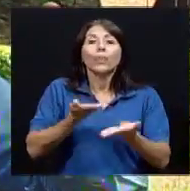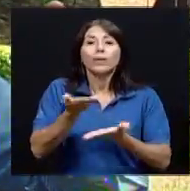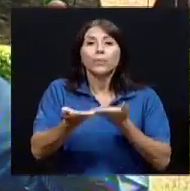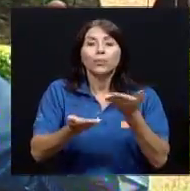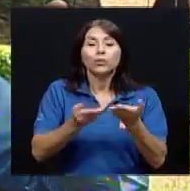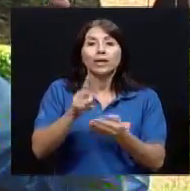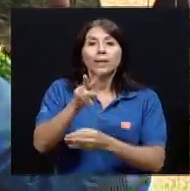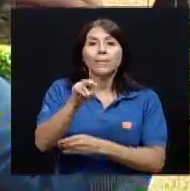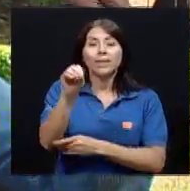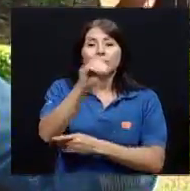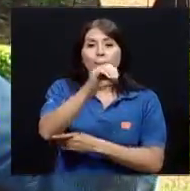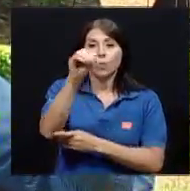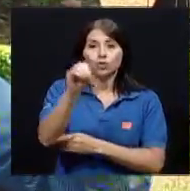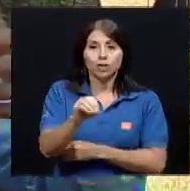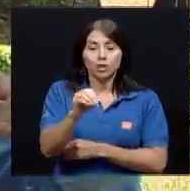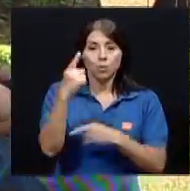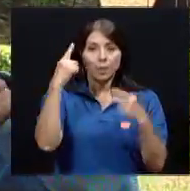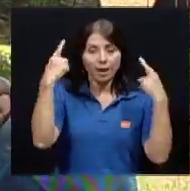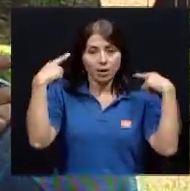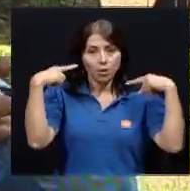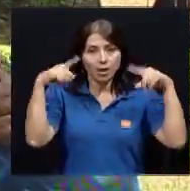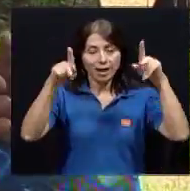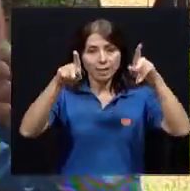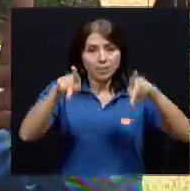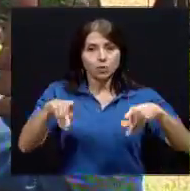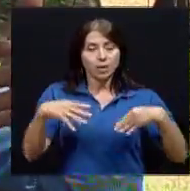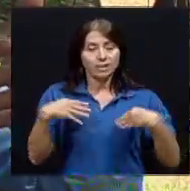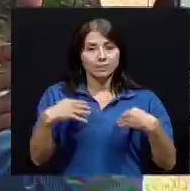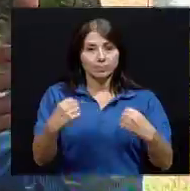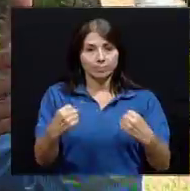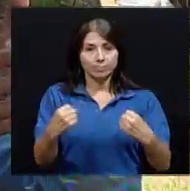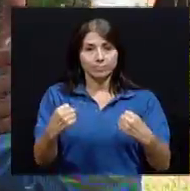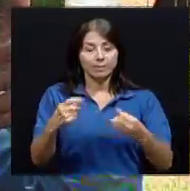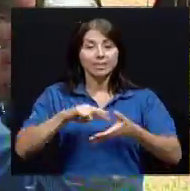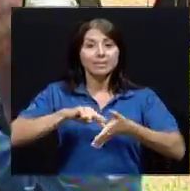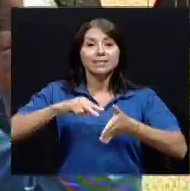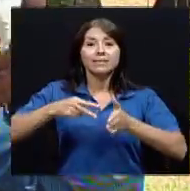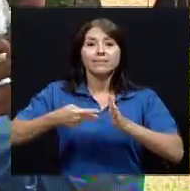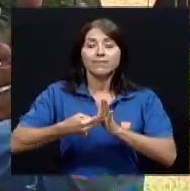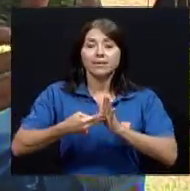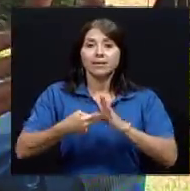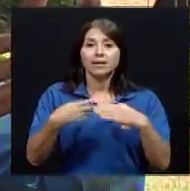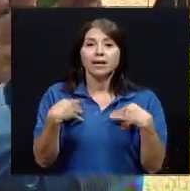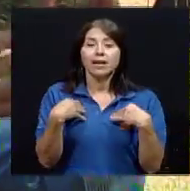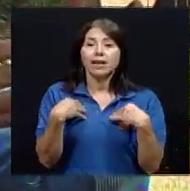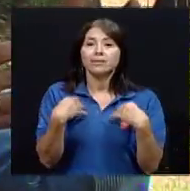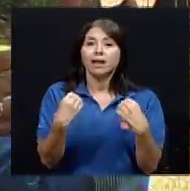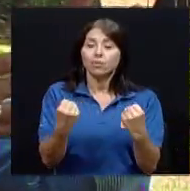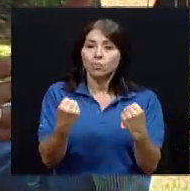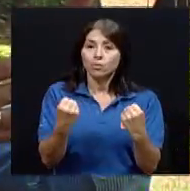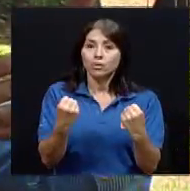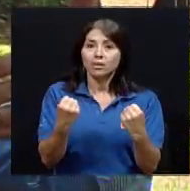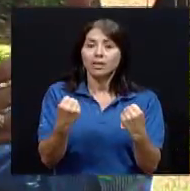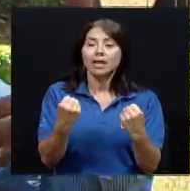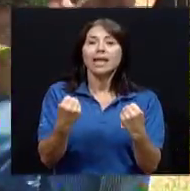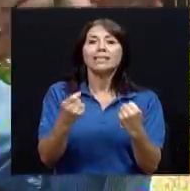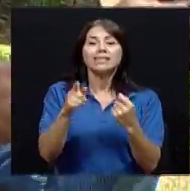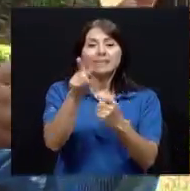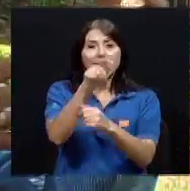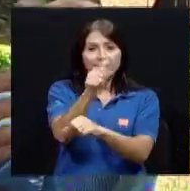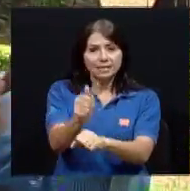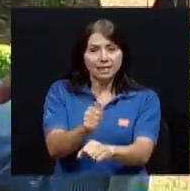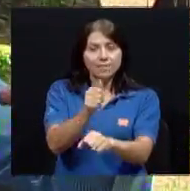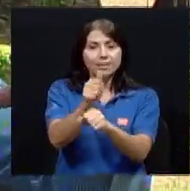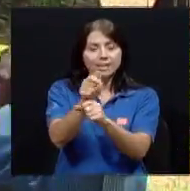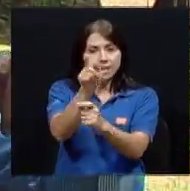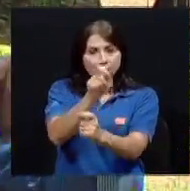al logro de la salud de las personas. Quiere decir que la salud está fundamentalmente determinada por otro